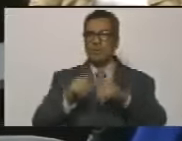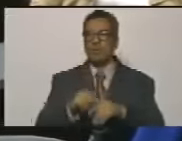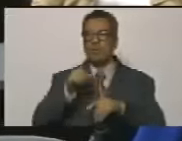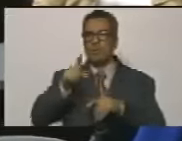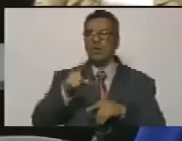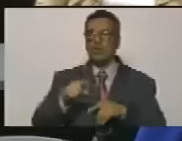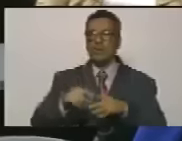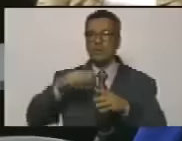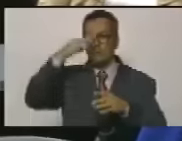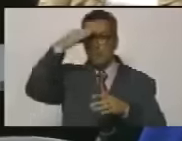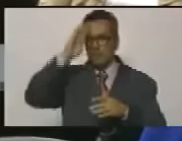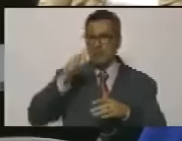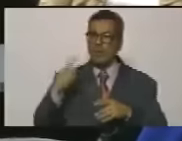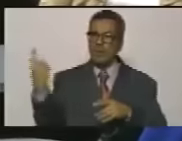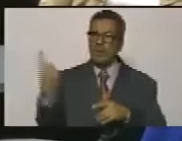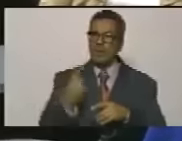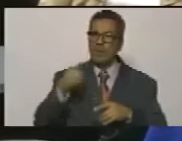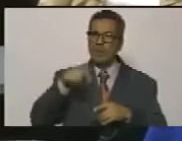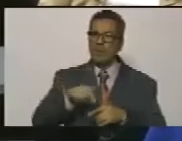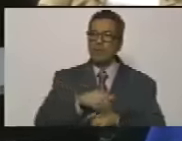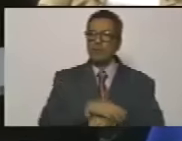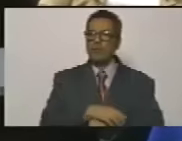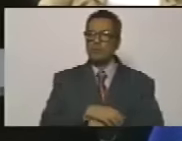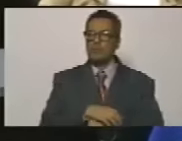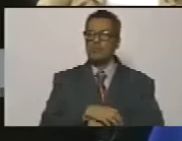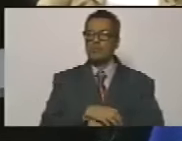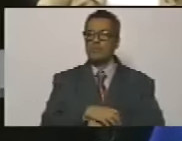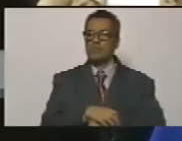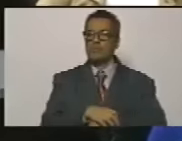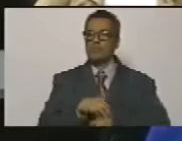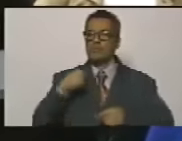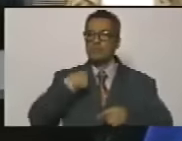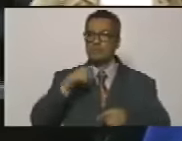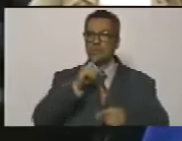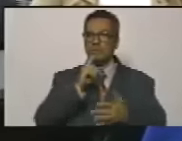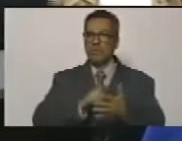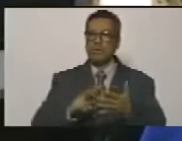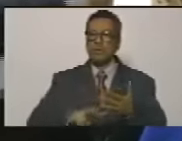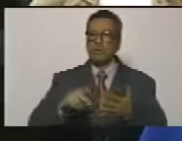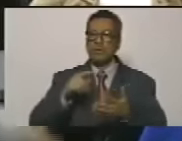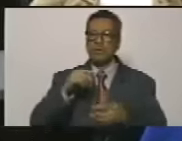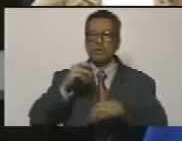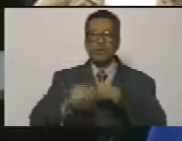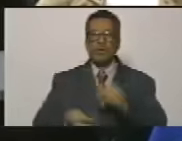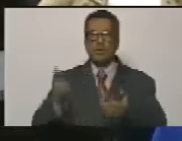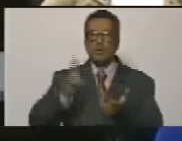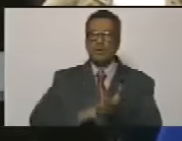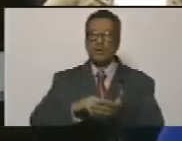México y llegó clandestino y lo leíamos y releíamos